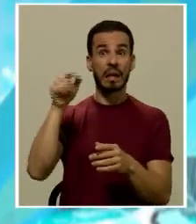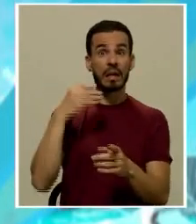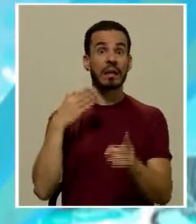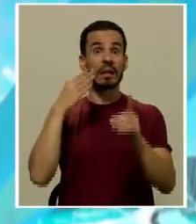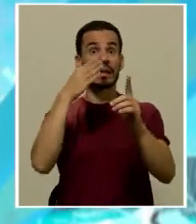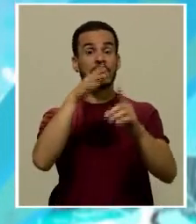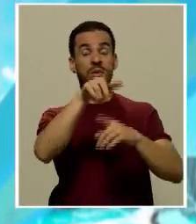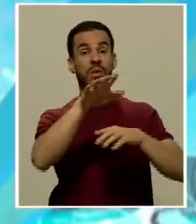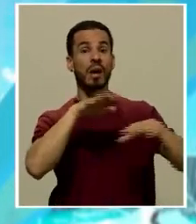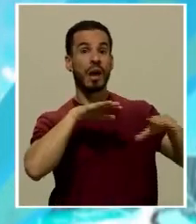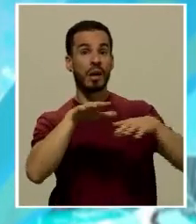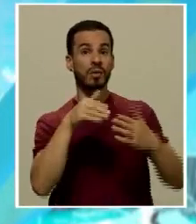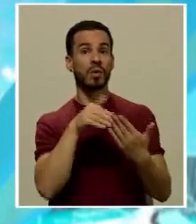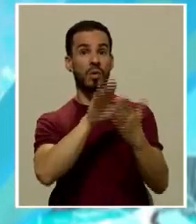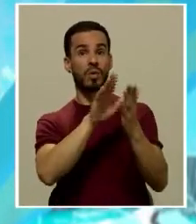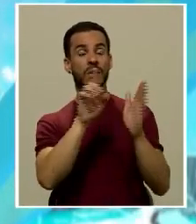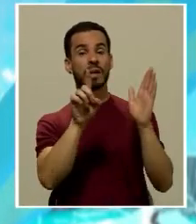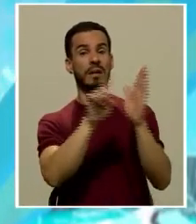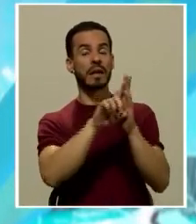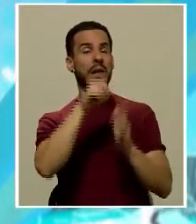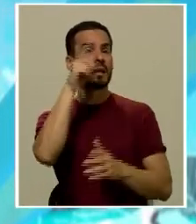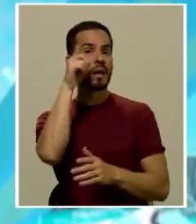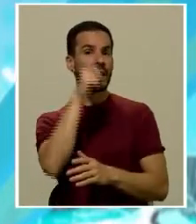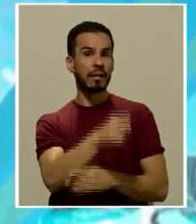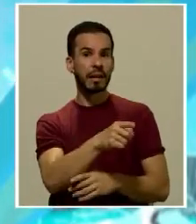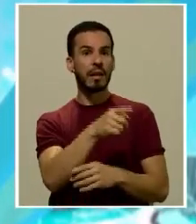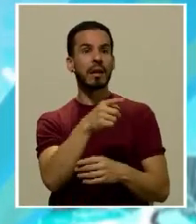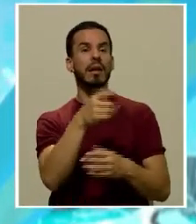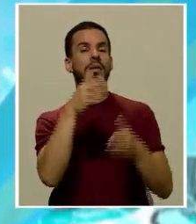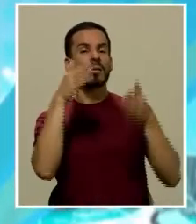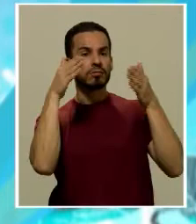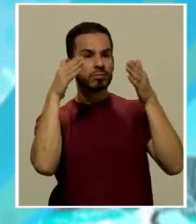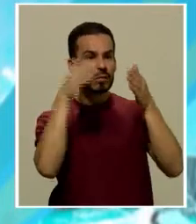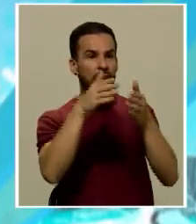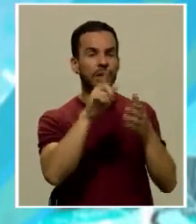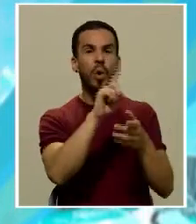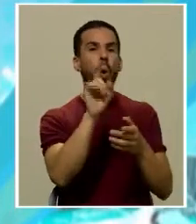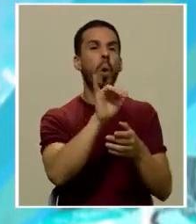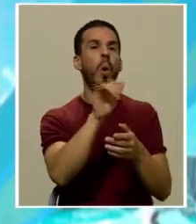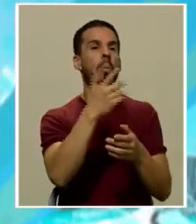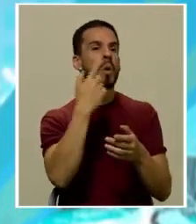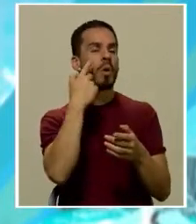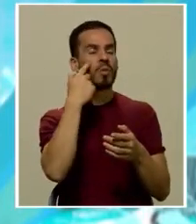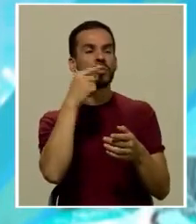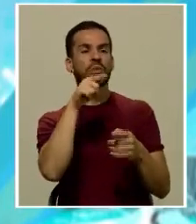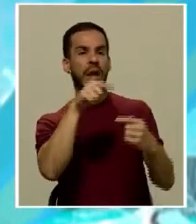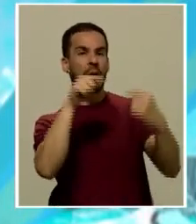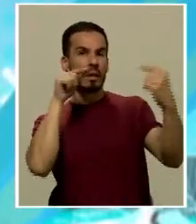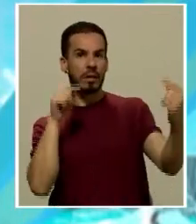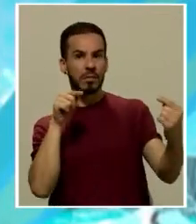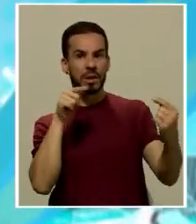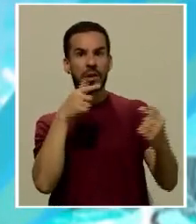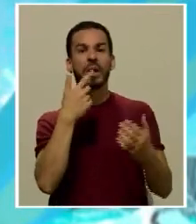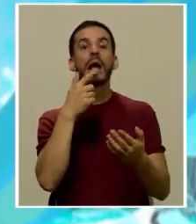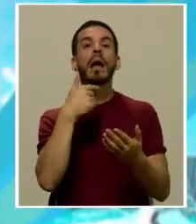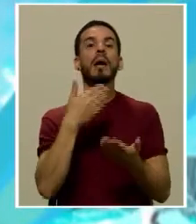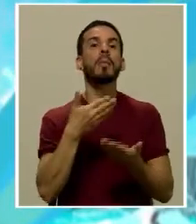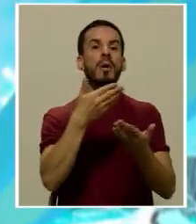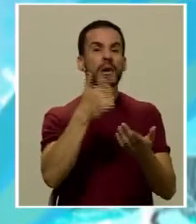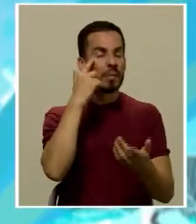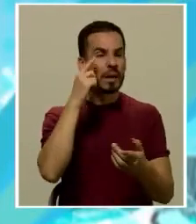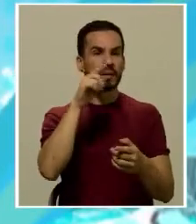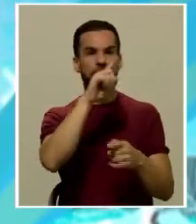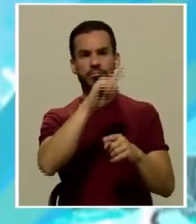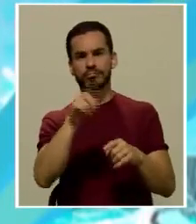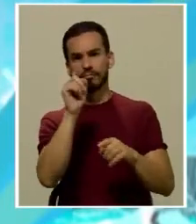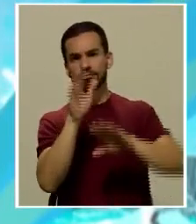dirija su acción contra el derecho debe ser tratado como un extraño, como un enemigo y lo que merece ser